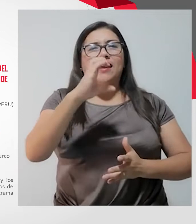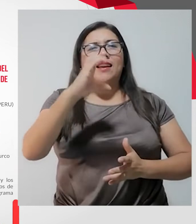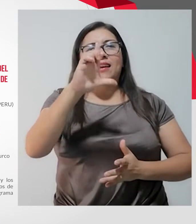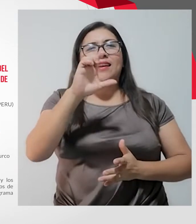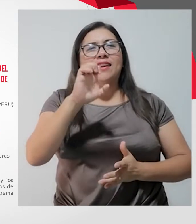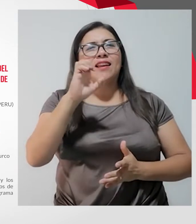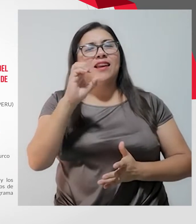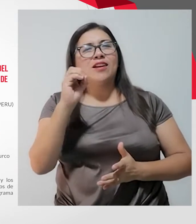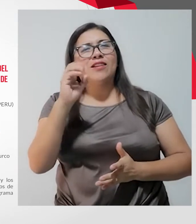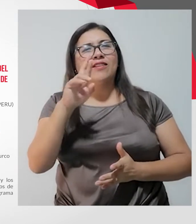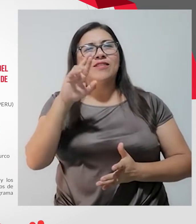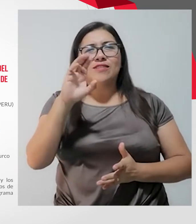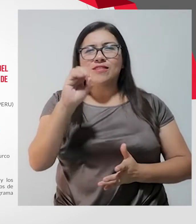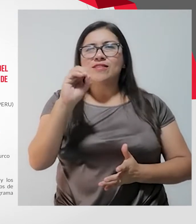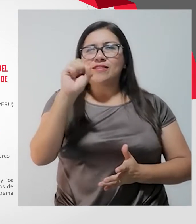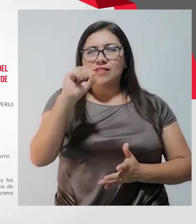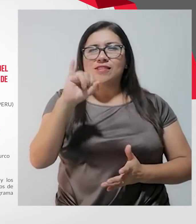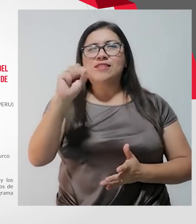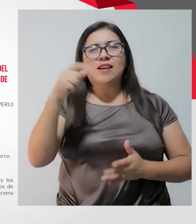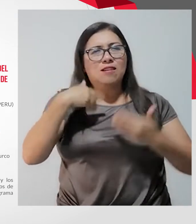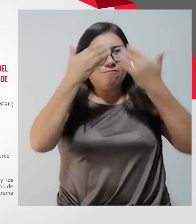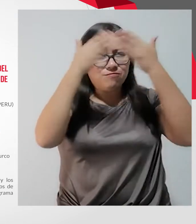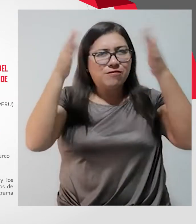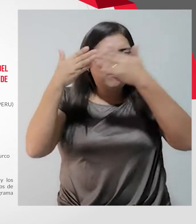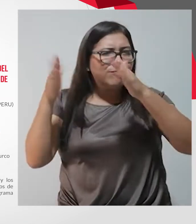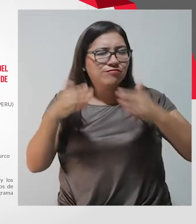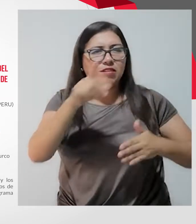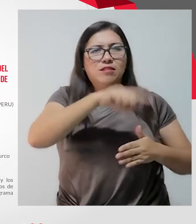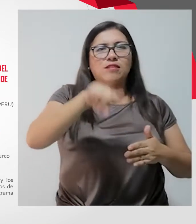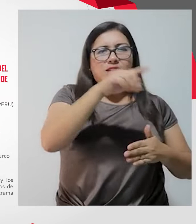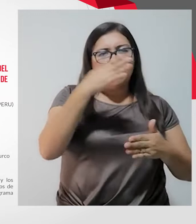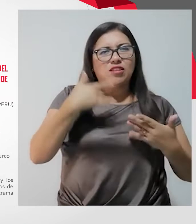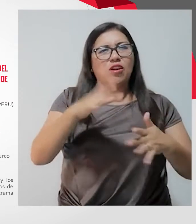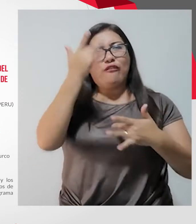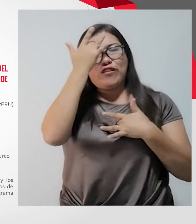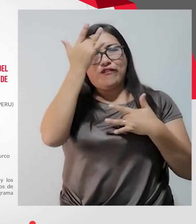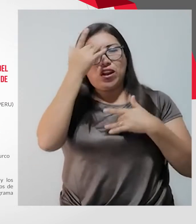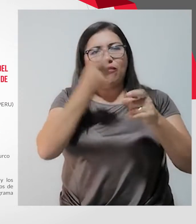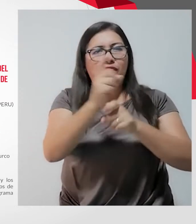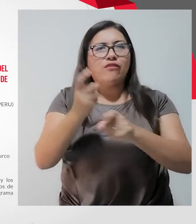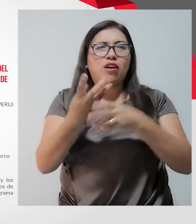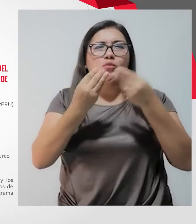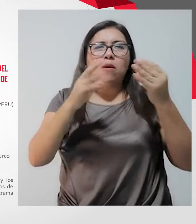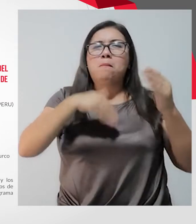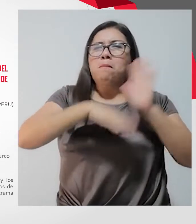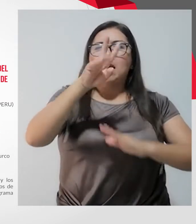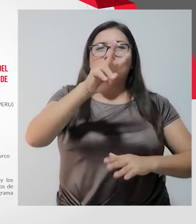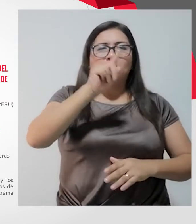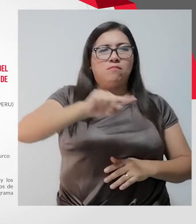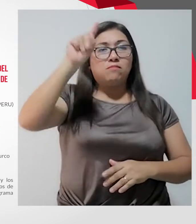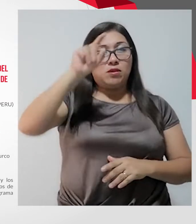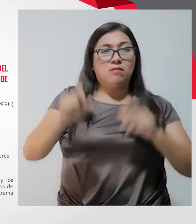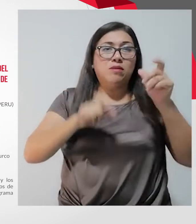concienciar a la población sobre esta enfermedad que afecta a más de 2 millones de personas en el mundo. La